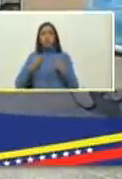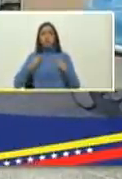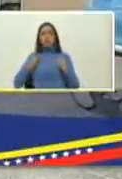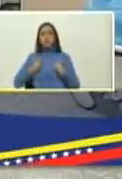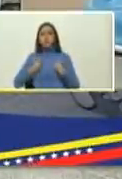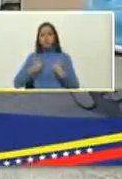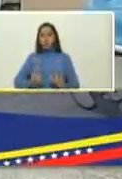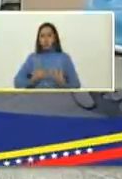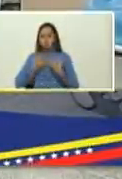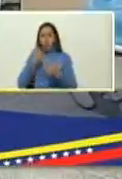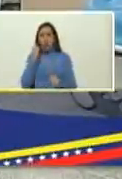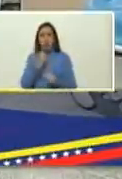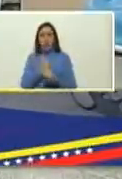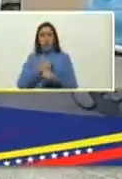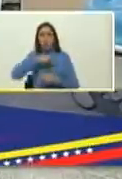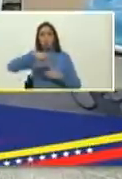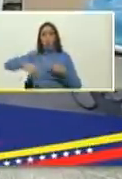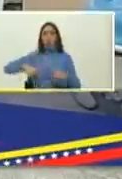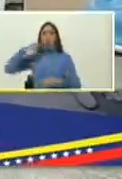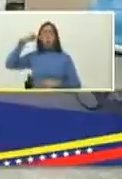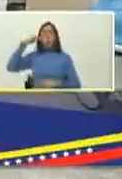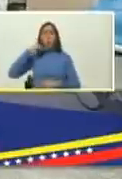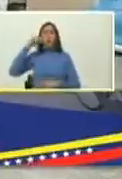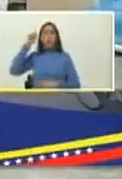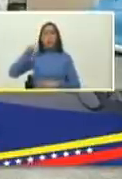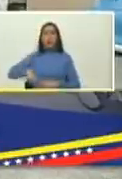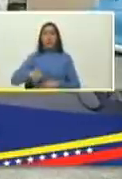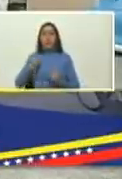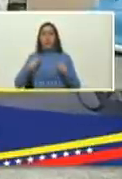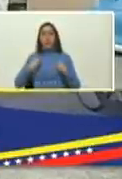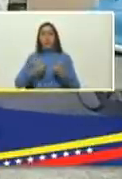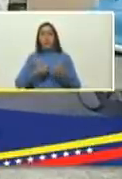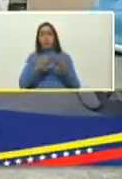por la revolución bolivariana y a dar vida